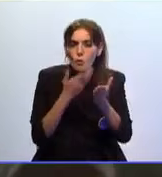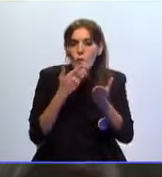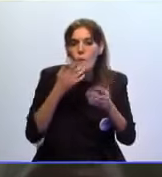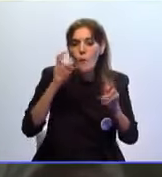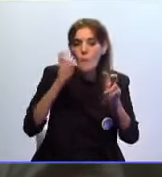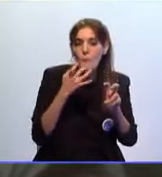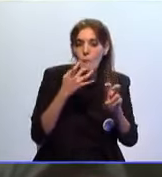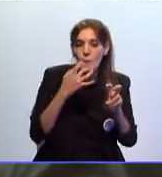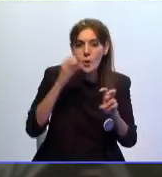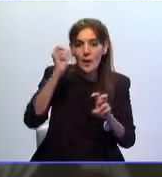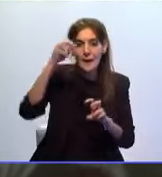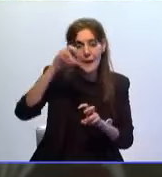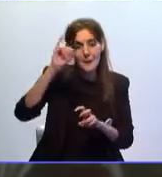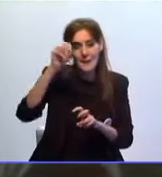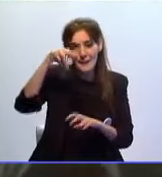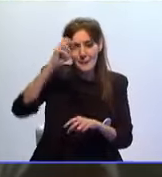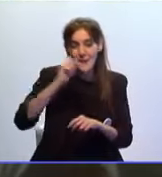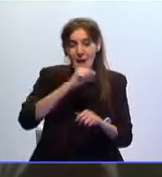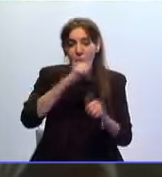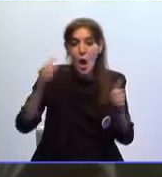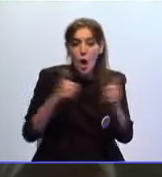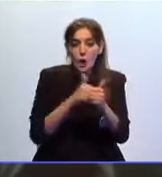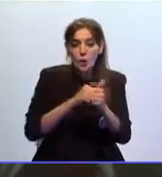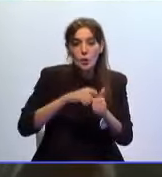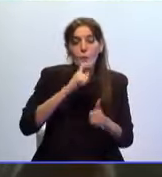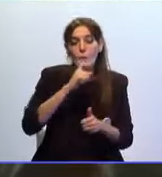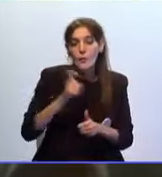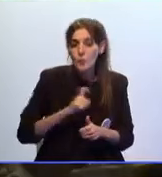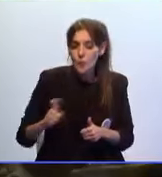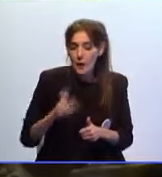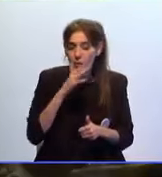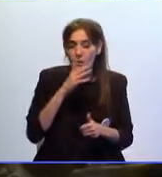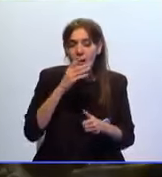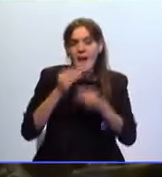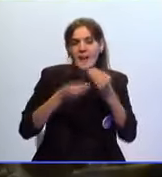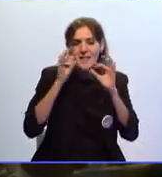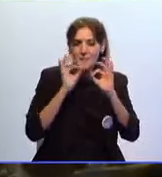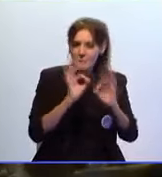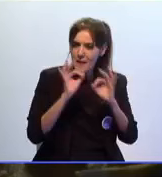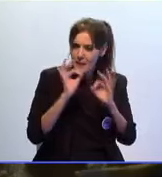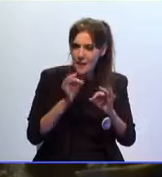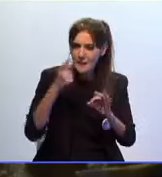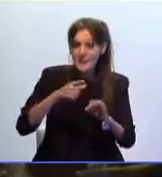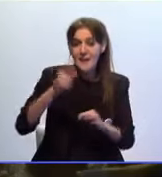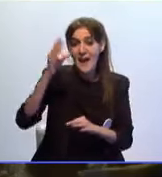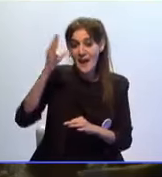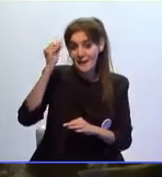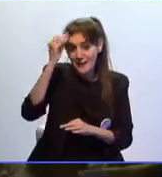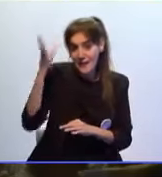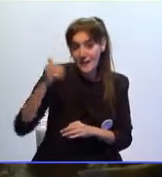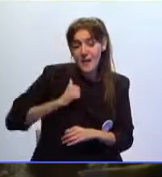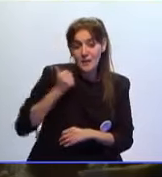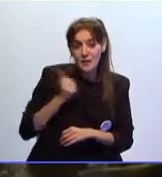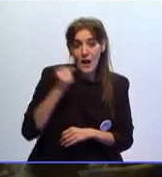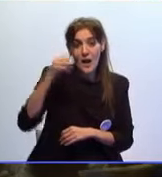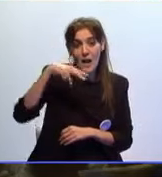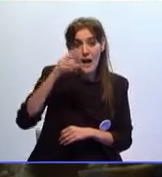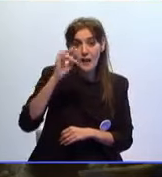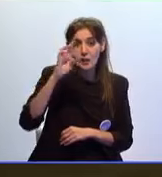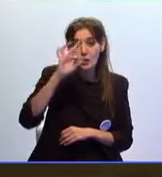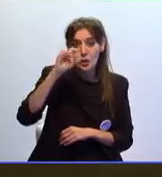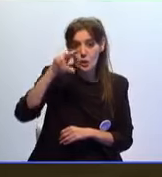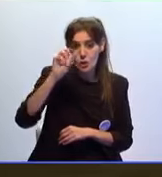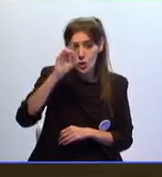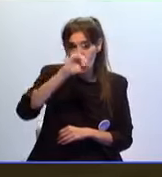como Carmen Jiménez cofundadora de Medionine, especialistas en inteligencia artificial como Antonio Ortiz